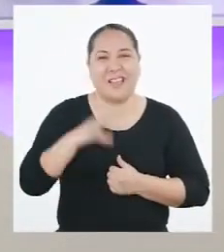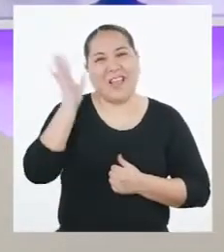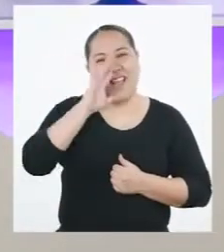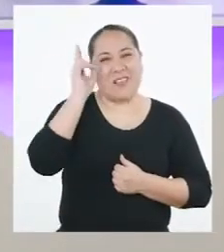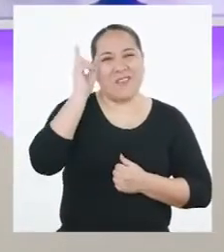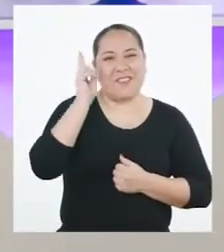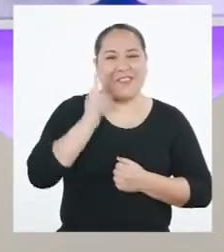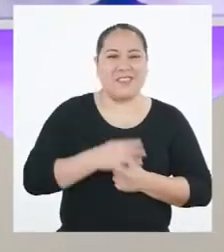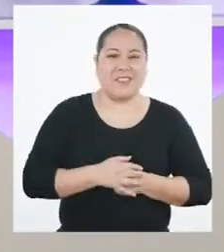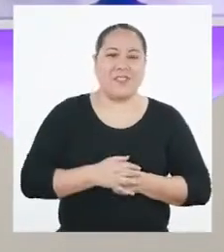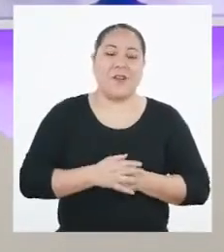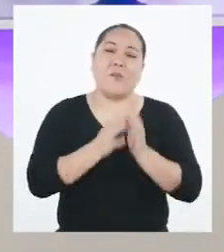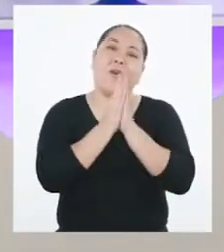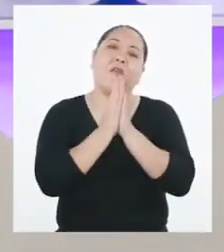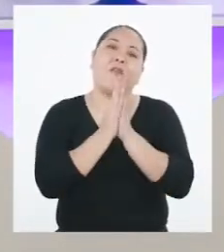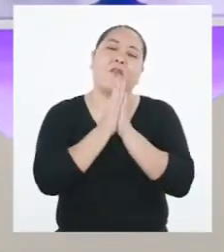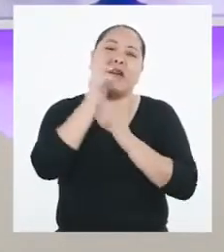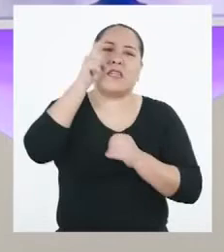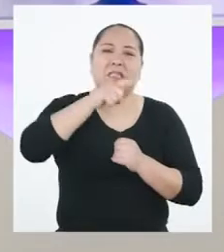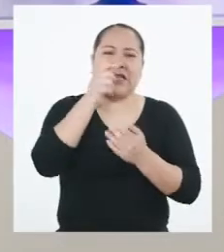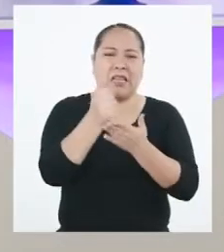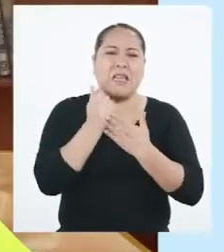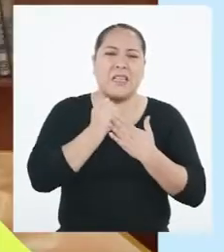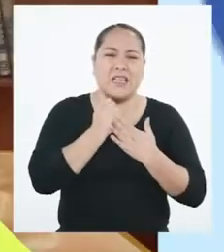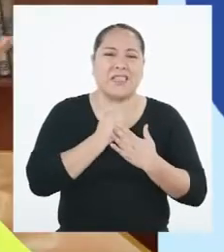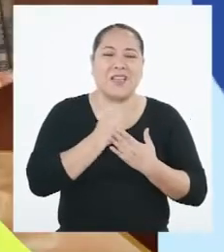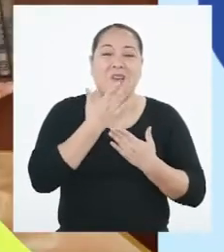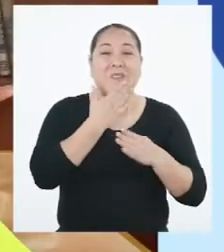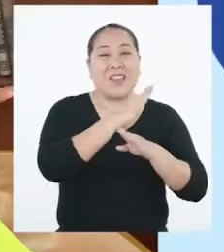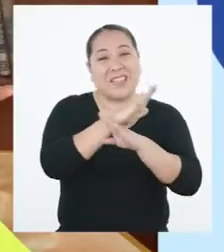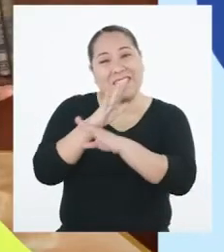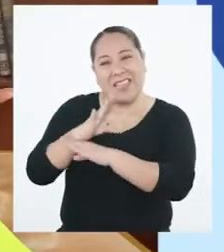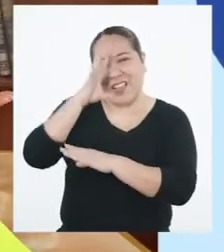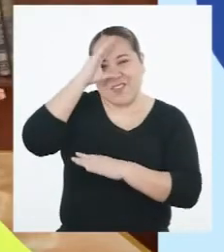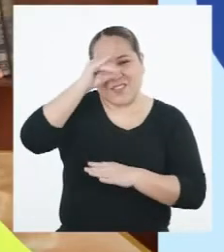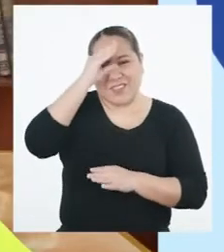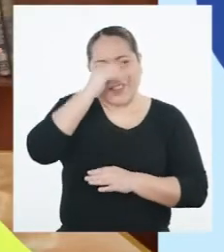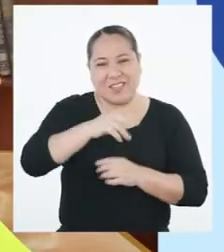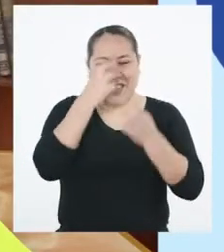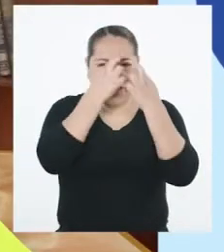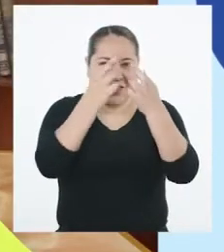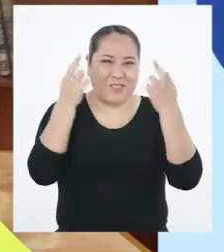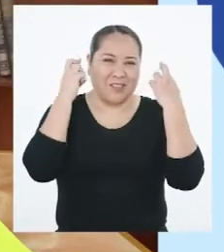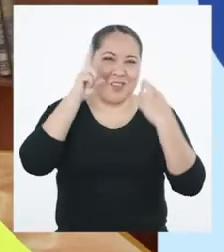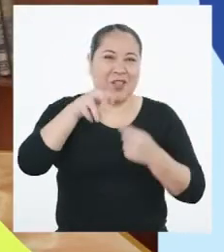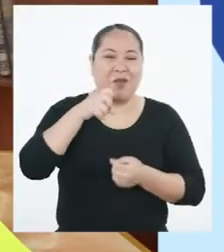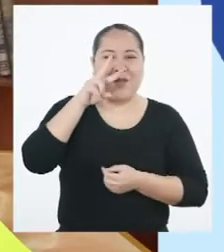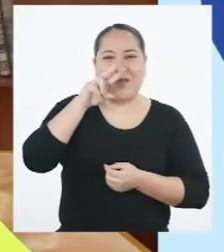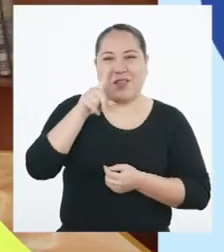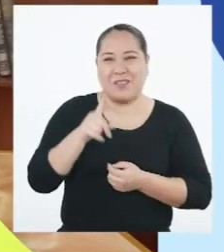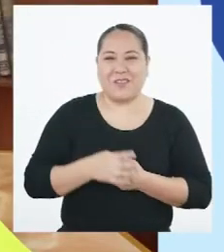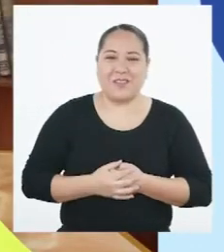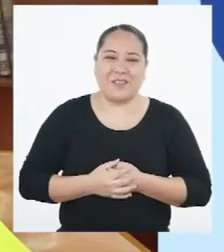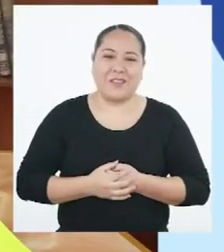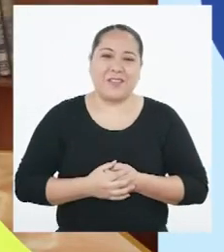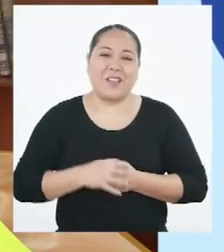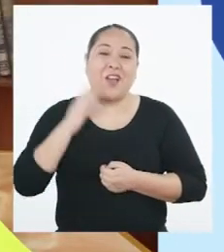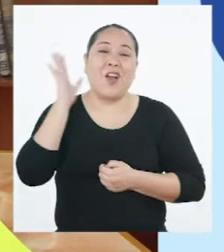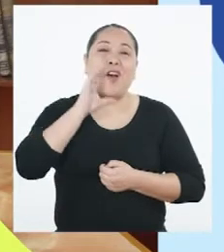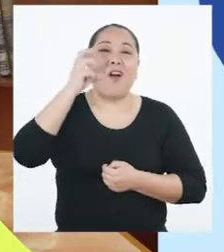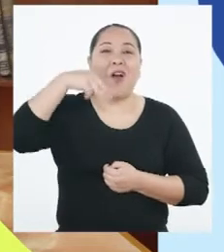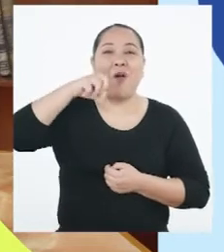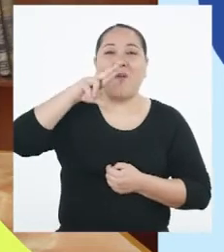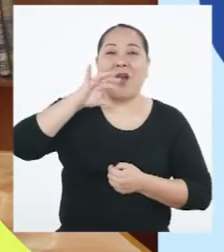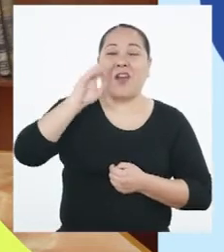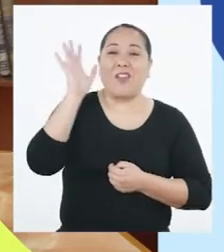Hola, profesora. Por favor, necesitamos ayuda. Buenas tardes, chicas y chicos de la Promo 2021. Hola,